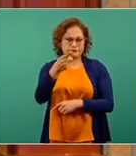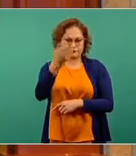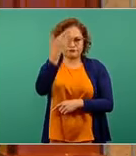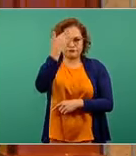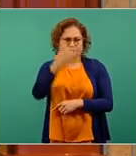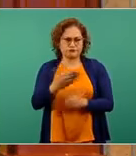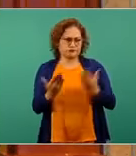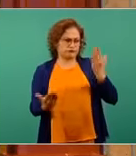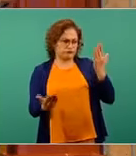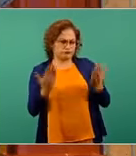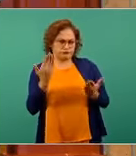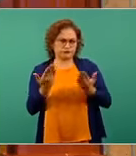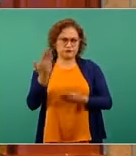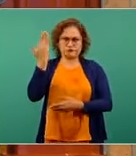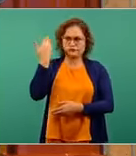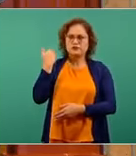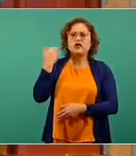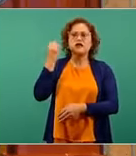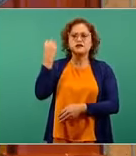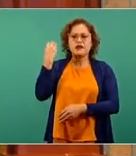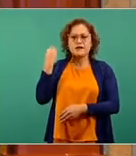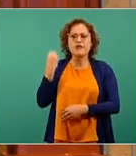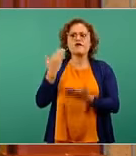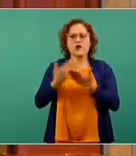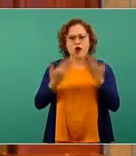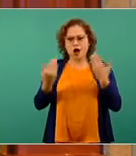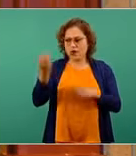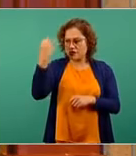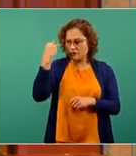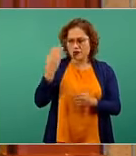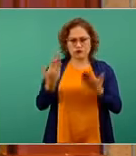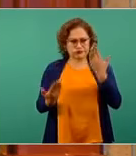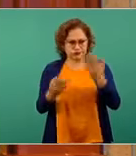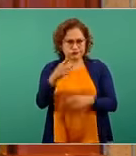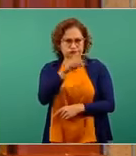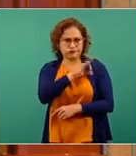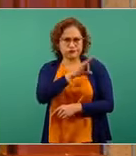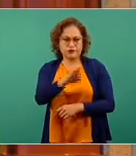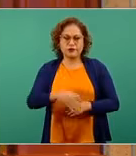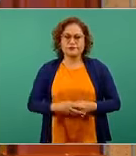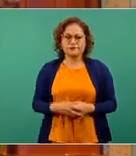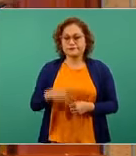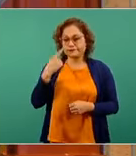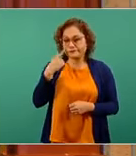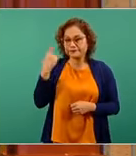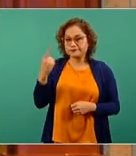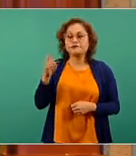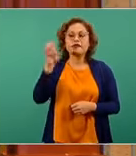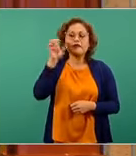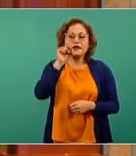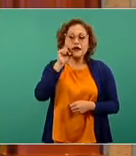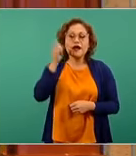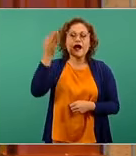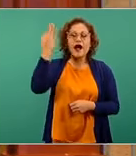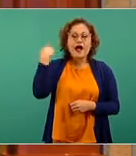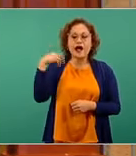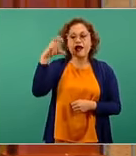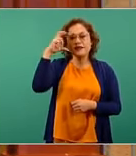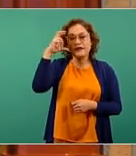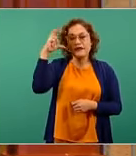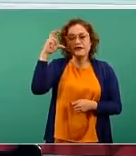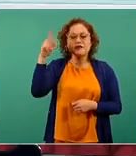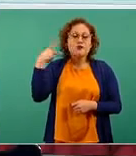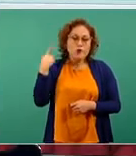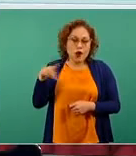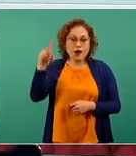luego el semáforo anterior, identificarán que también se encontraban en naranja, Puebla, Hidalgo y Querétaro,